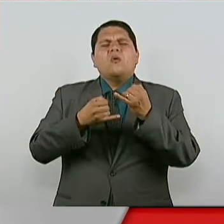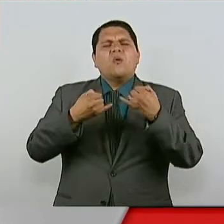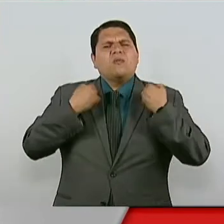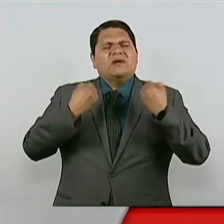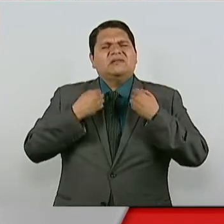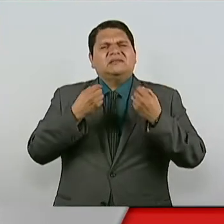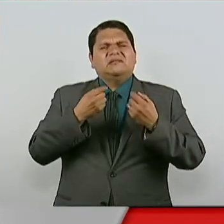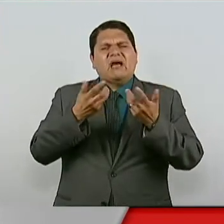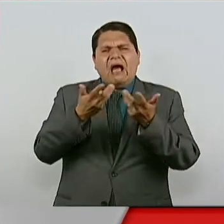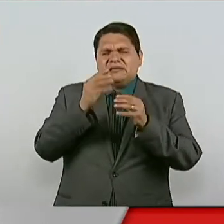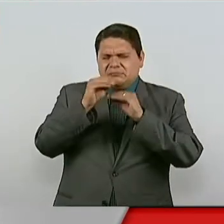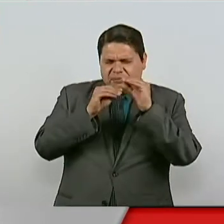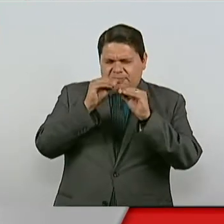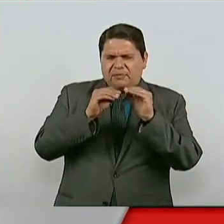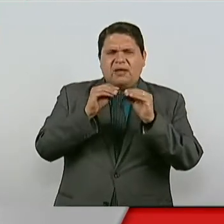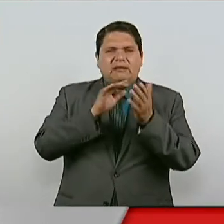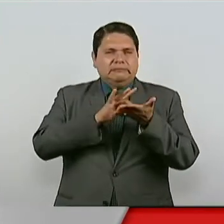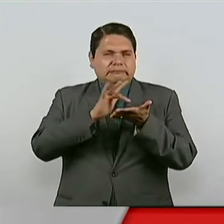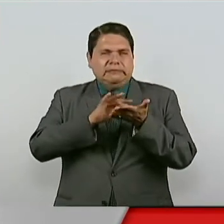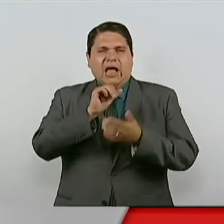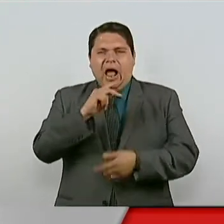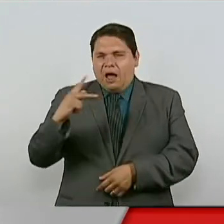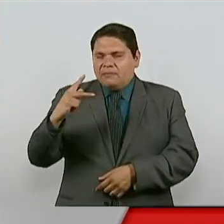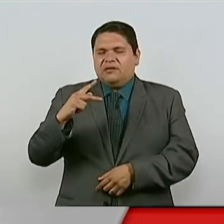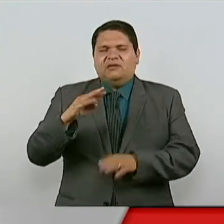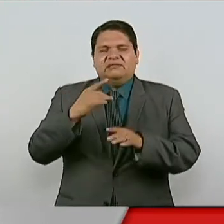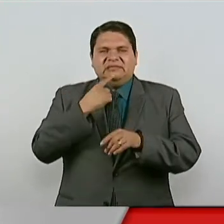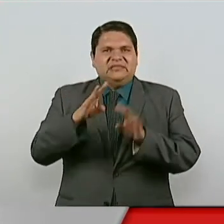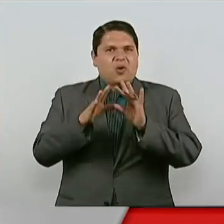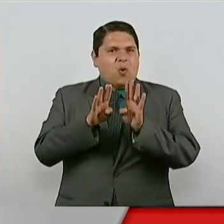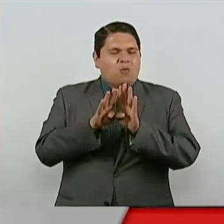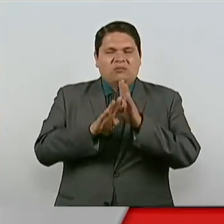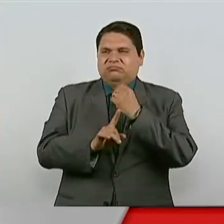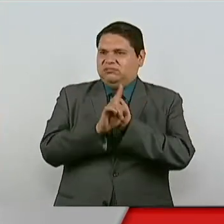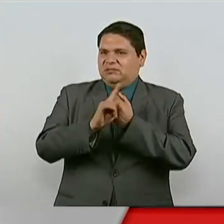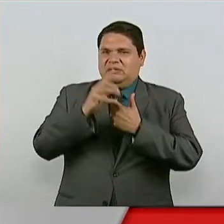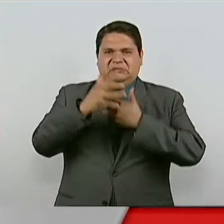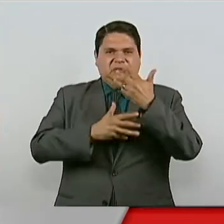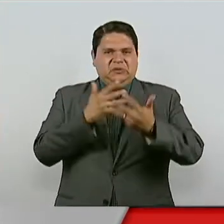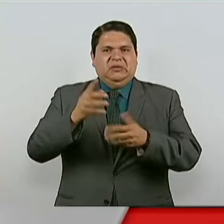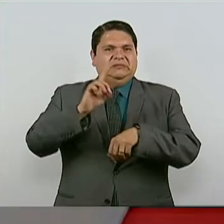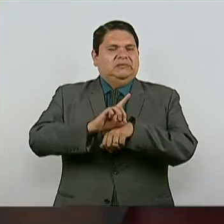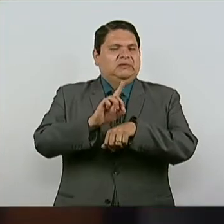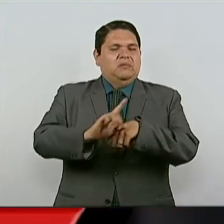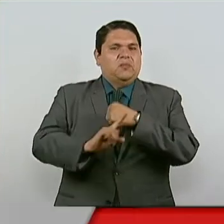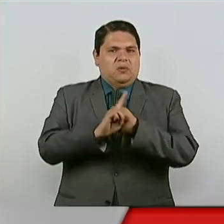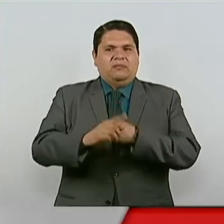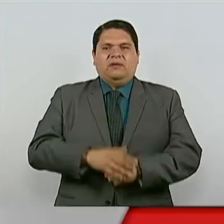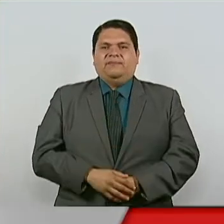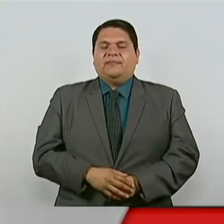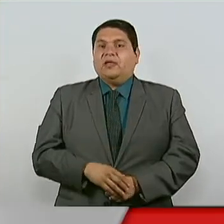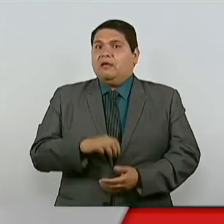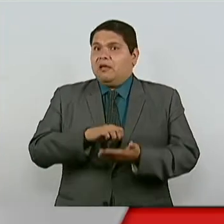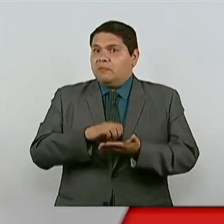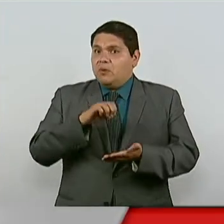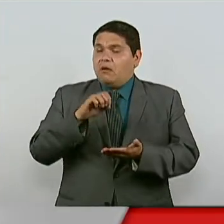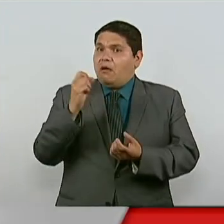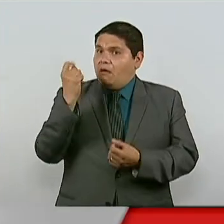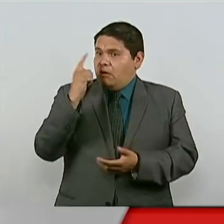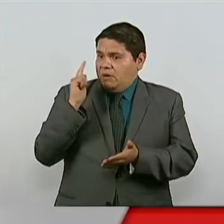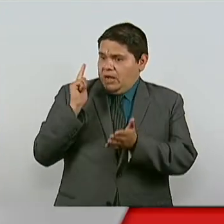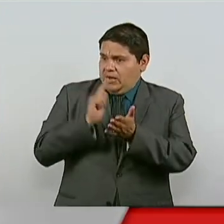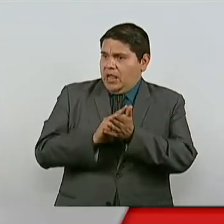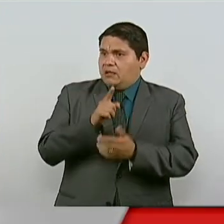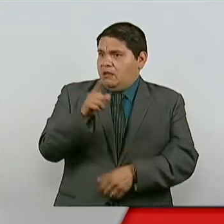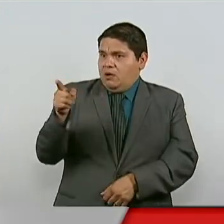carencias laborales a las que se enfrentan día con día. Y ellos ni siquiera tienen bajo la ley algún tipo de